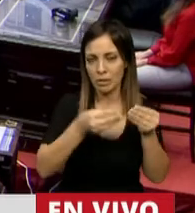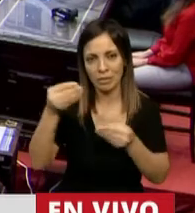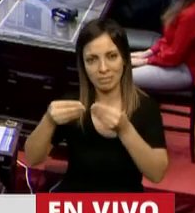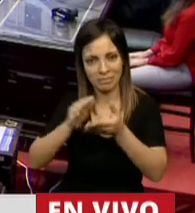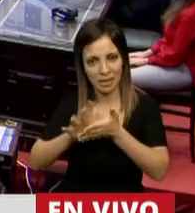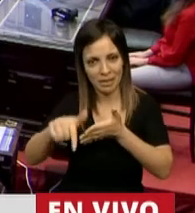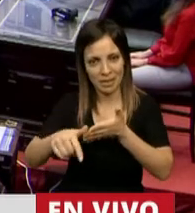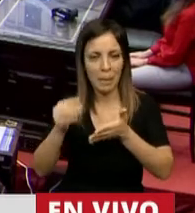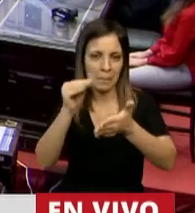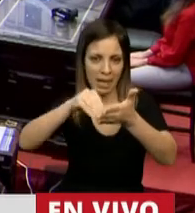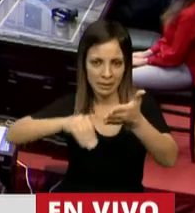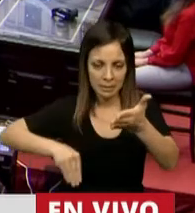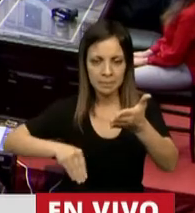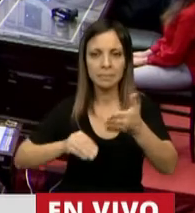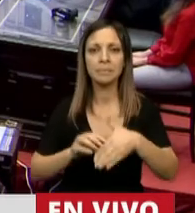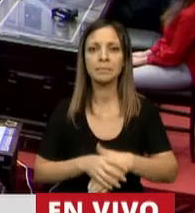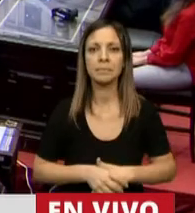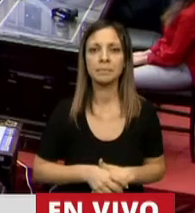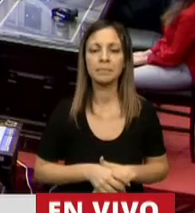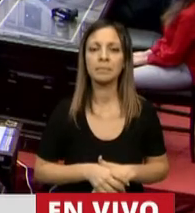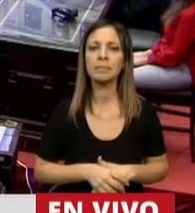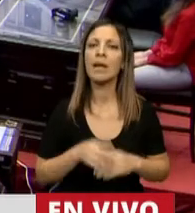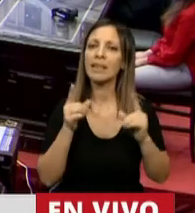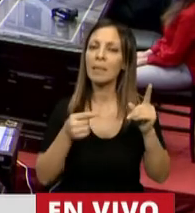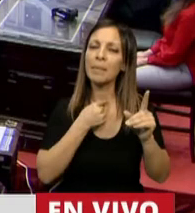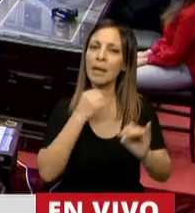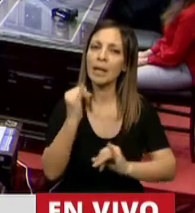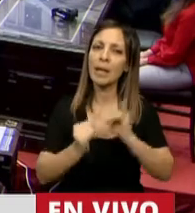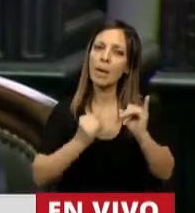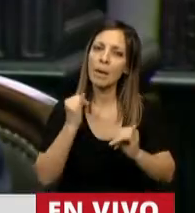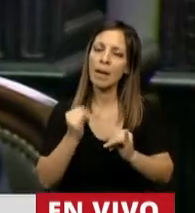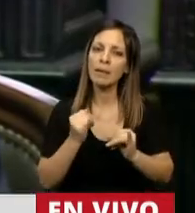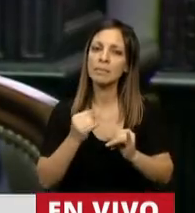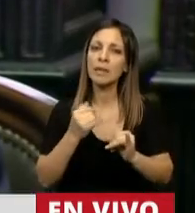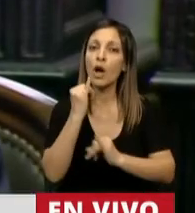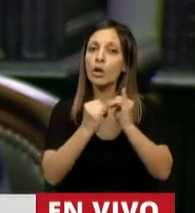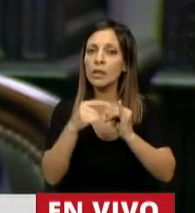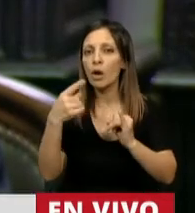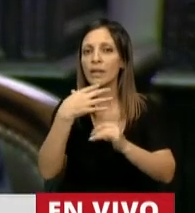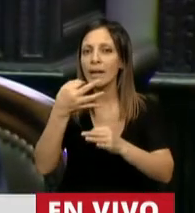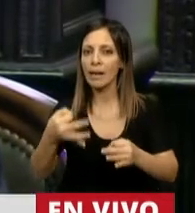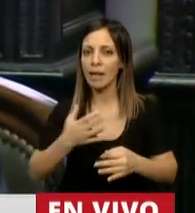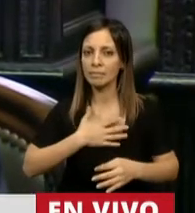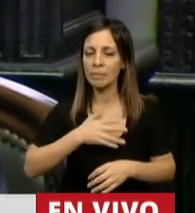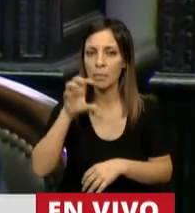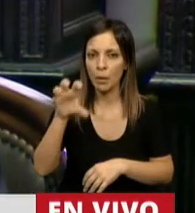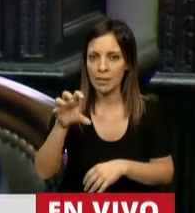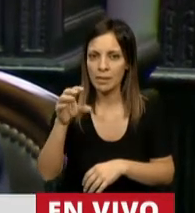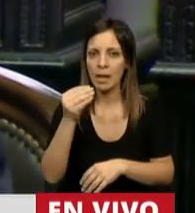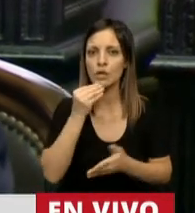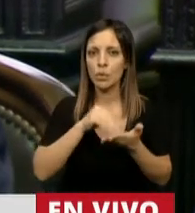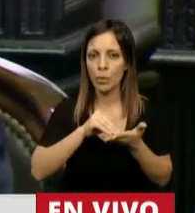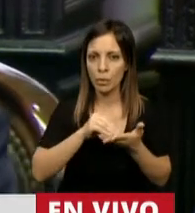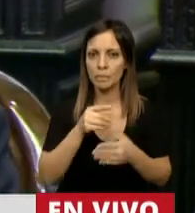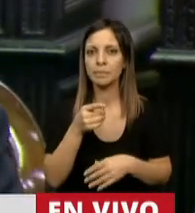en esta ampliación presupuestaria. Y quiero hacer referencia contando otra realidad, contando la realidad de mi provincia, de la provincia de Chubut,